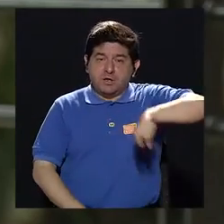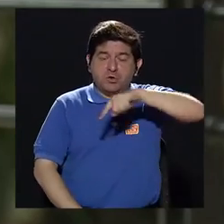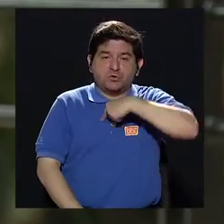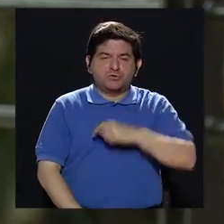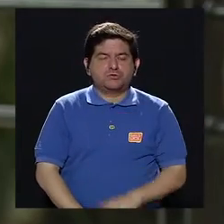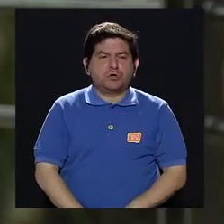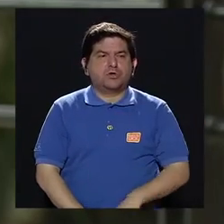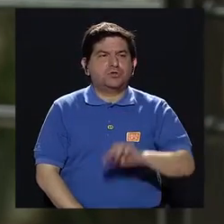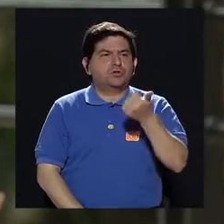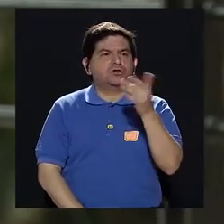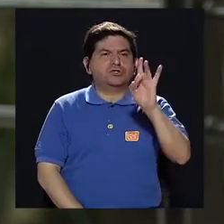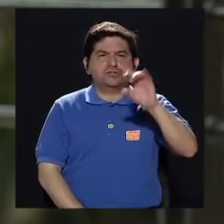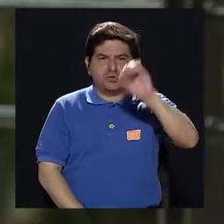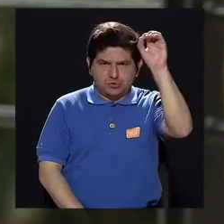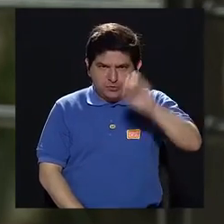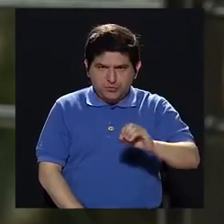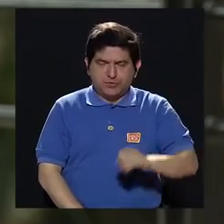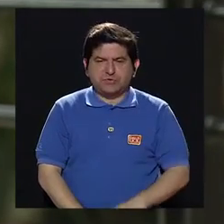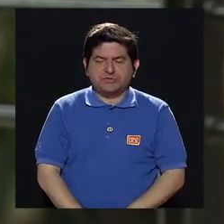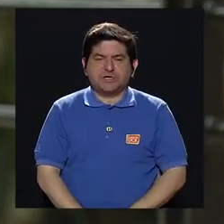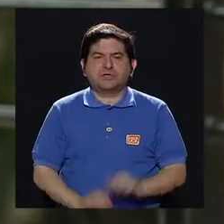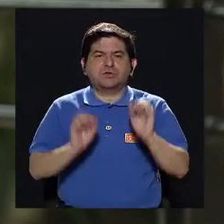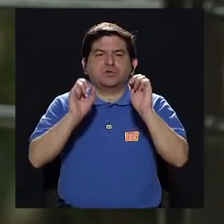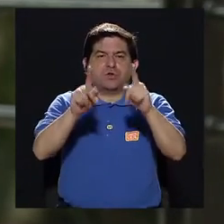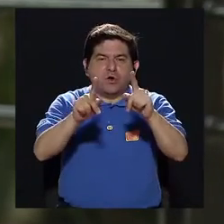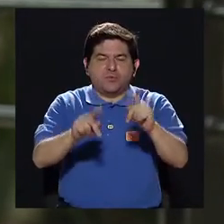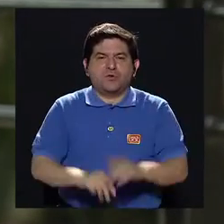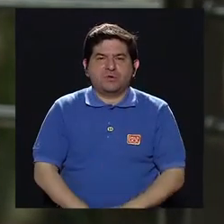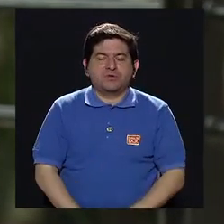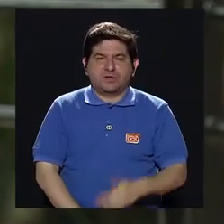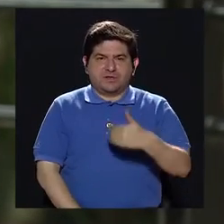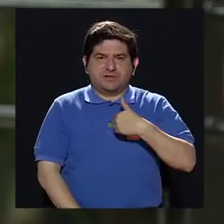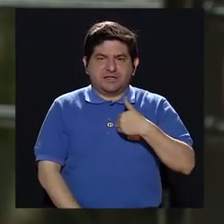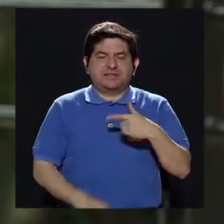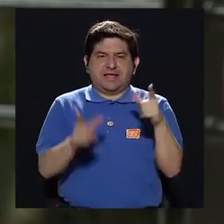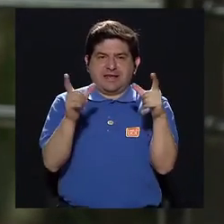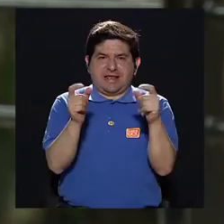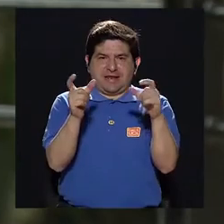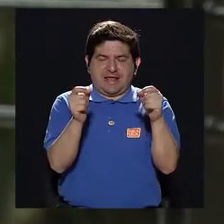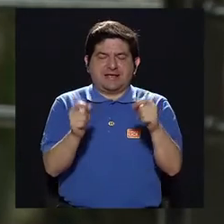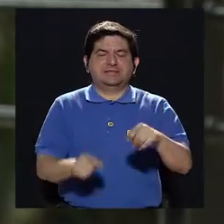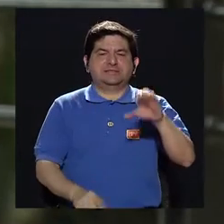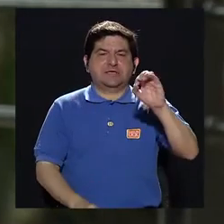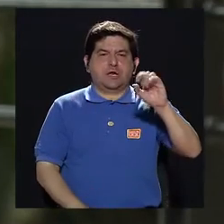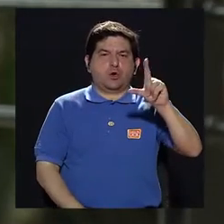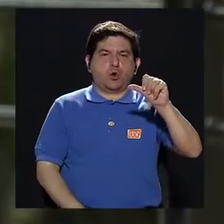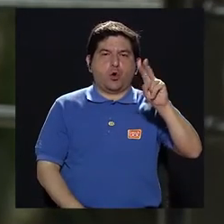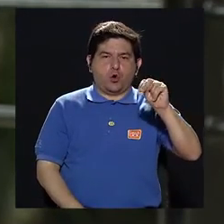padecemos alrededor de un 18% más de posibilidades de llegar a padecer cáncer de colon.